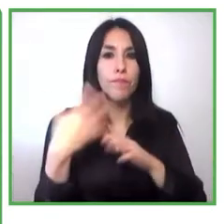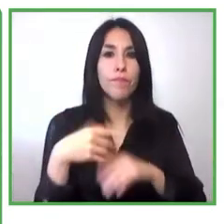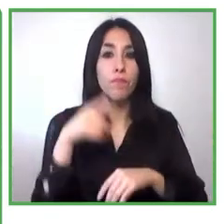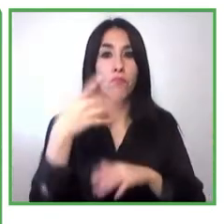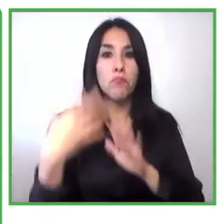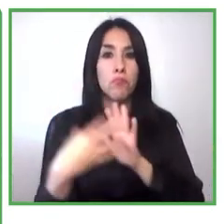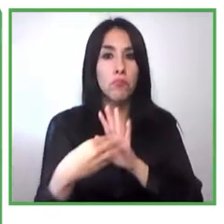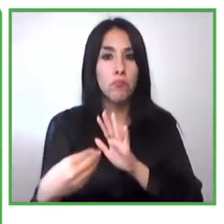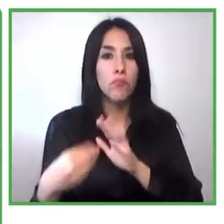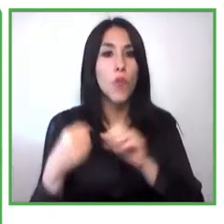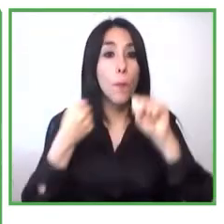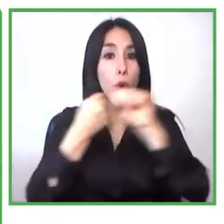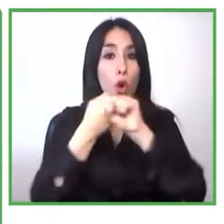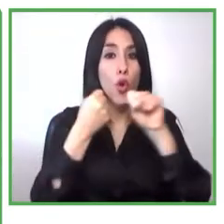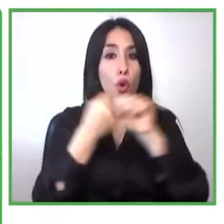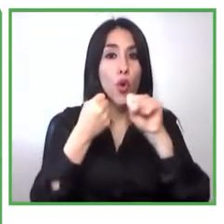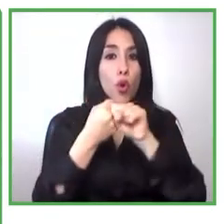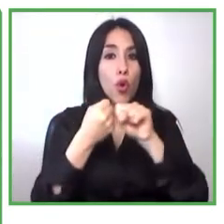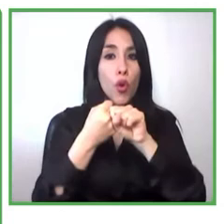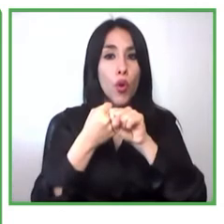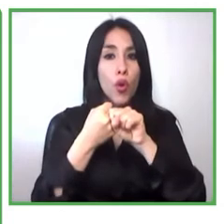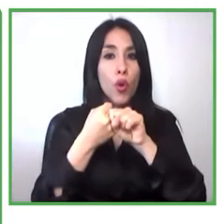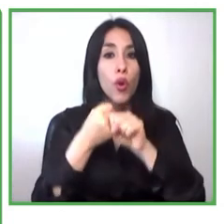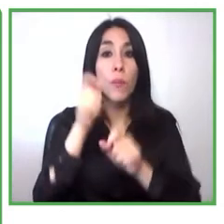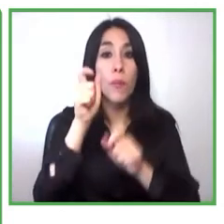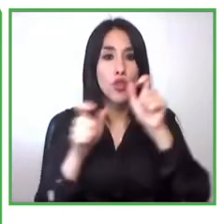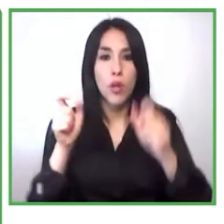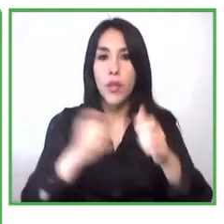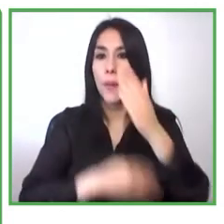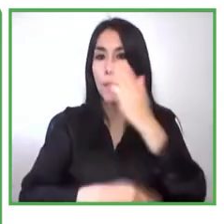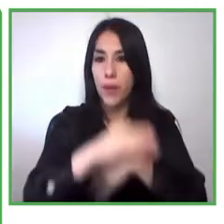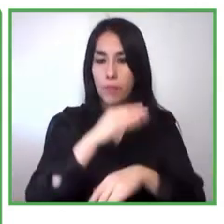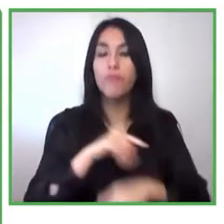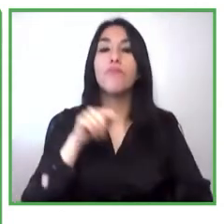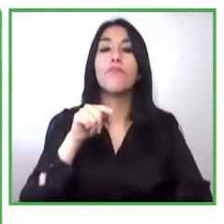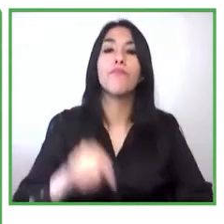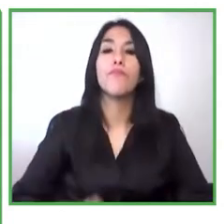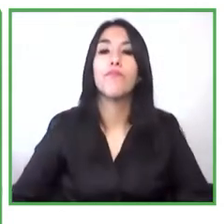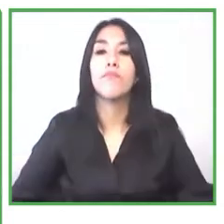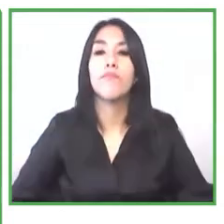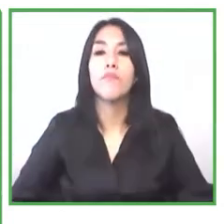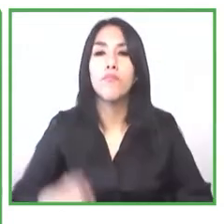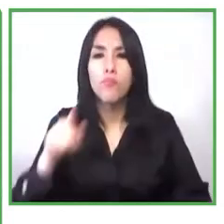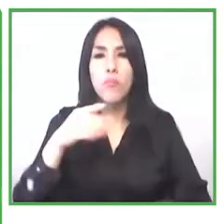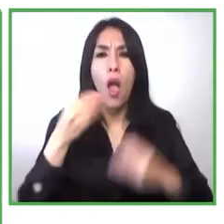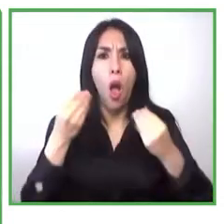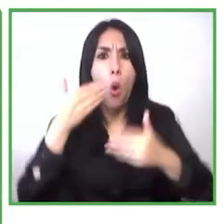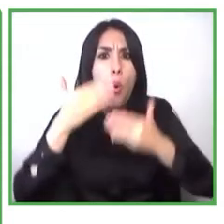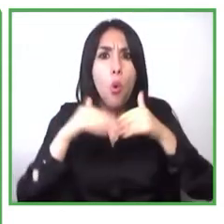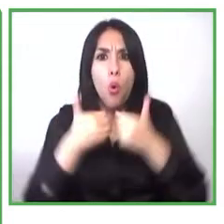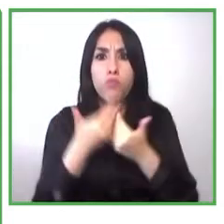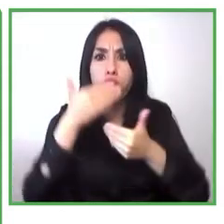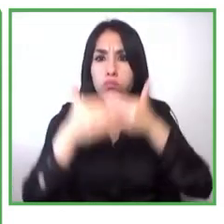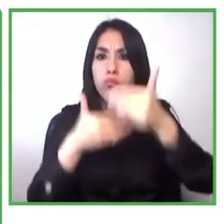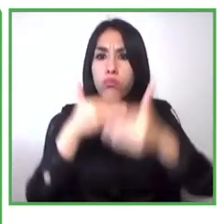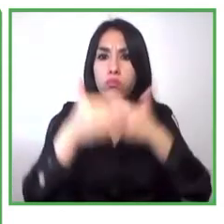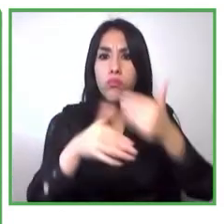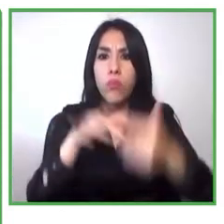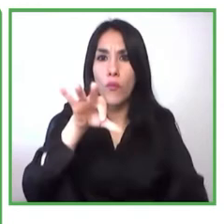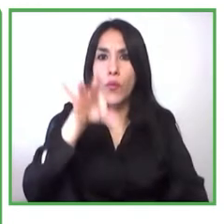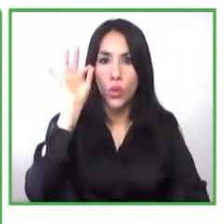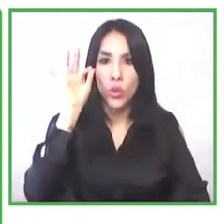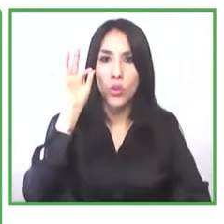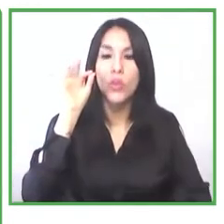con discapacidad arrancó con la identificación de esos potenciales emprendedores que